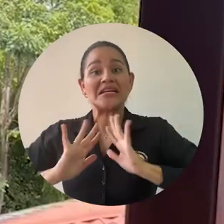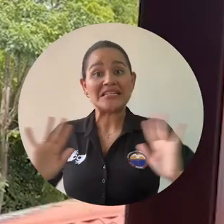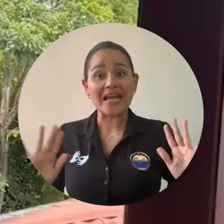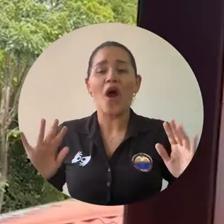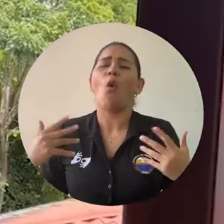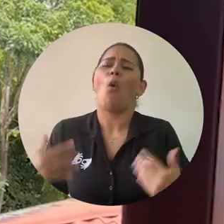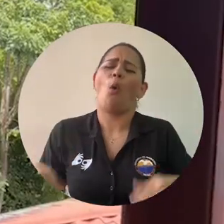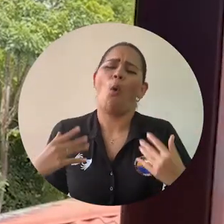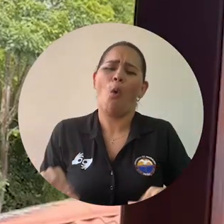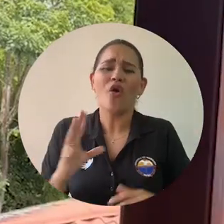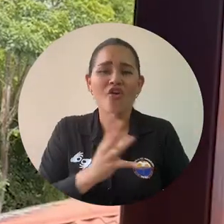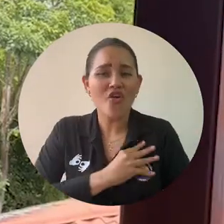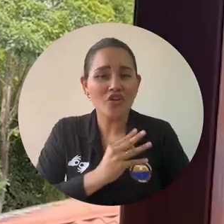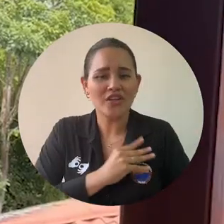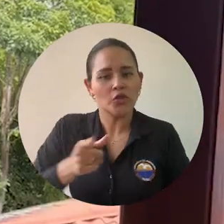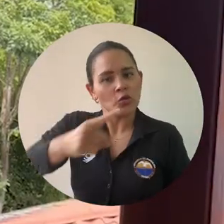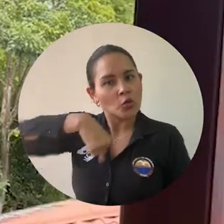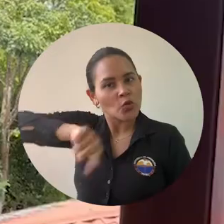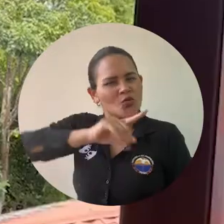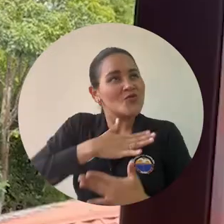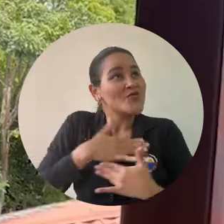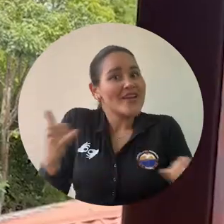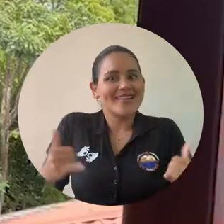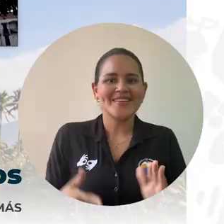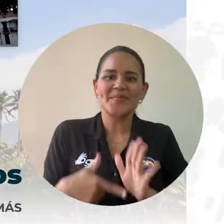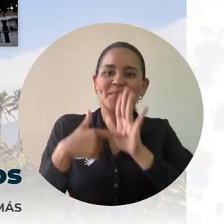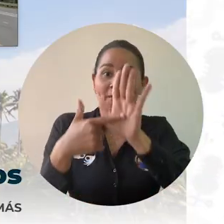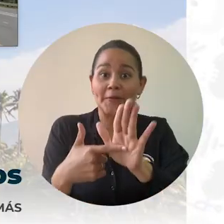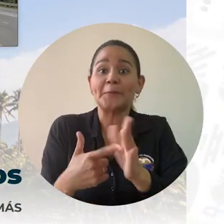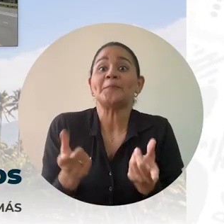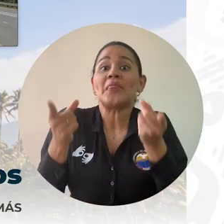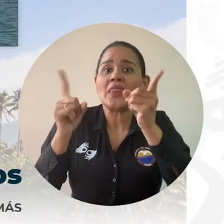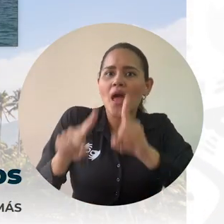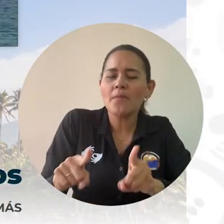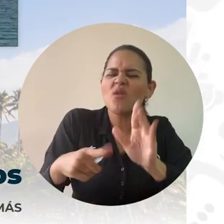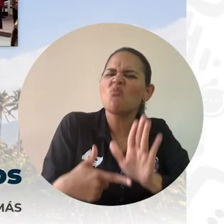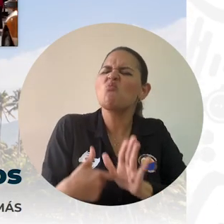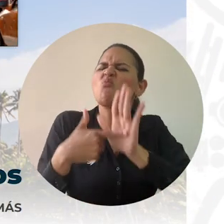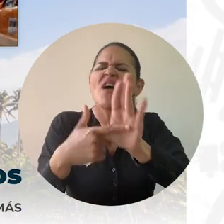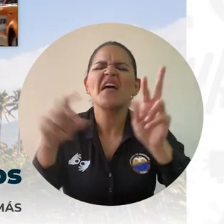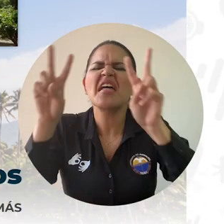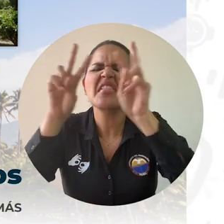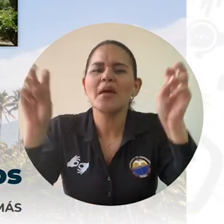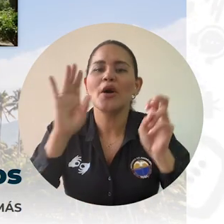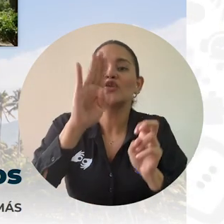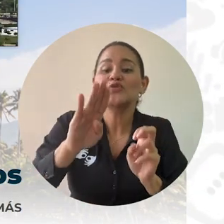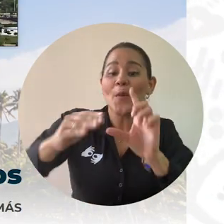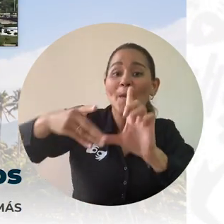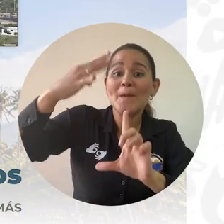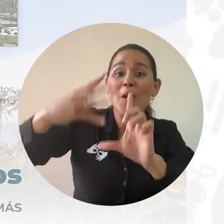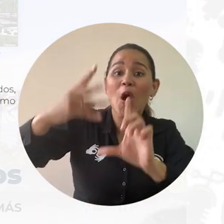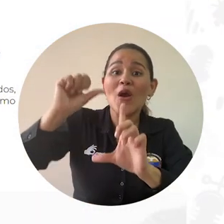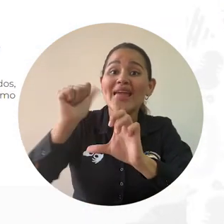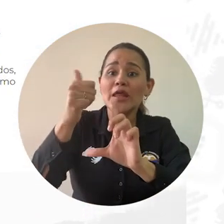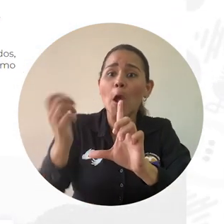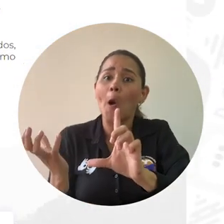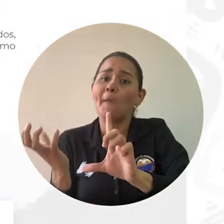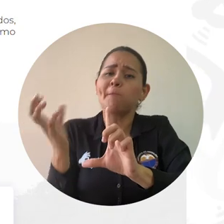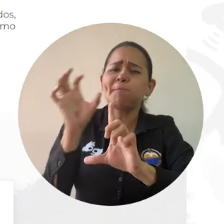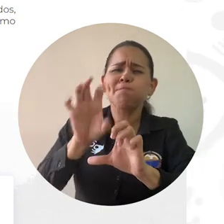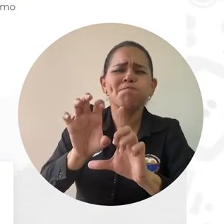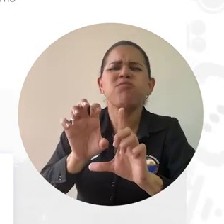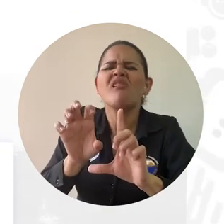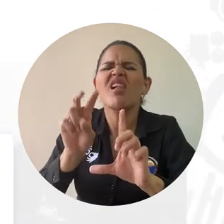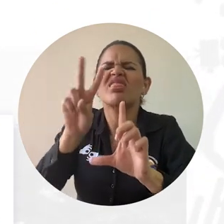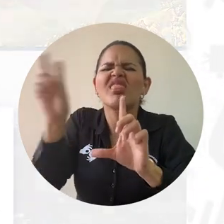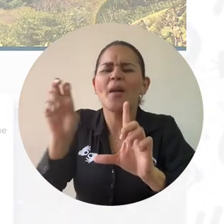muy felices de poder compartir estos buenos resultados. También se destacó el micrositio en turismo sostenible en bloque 10, el primero que se ha